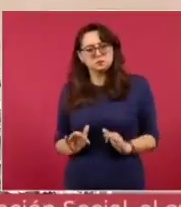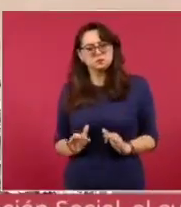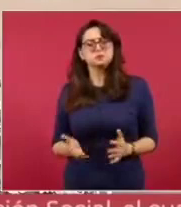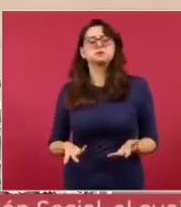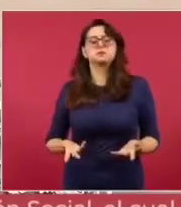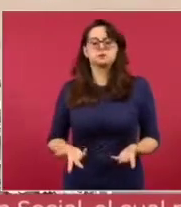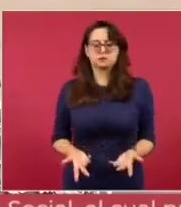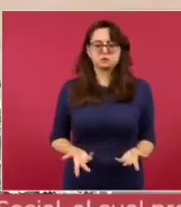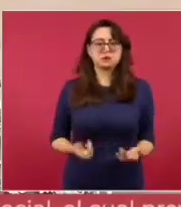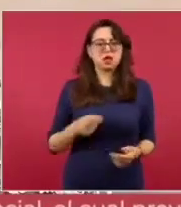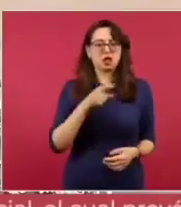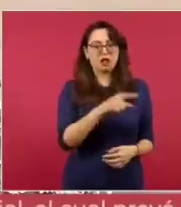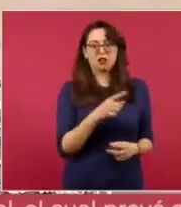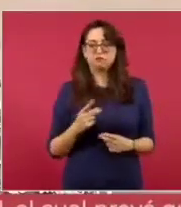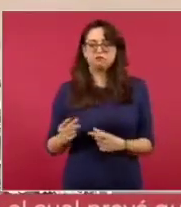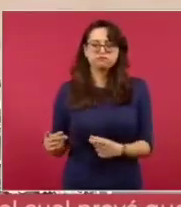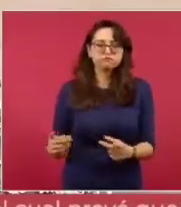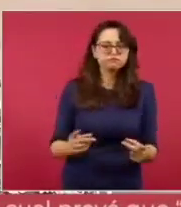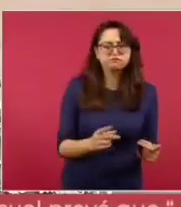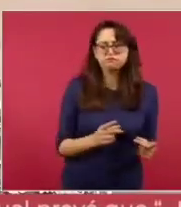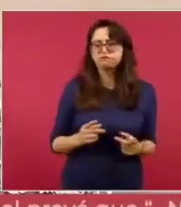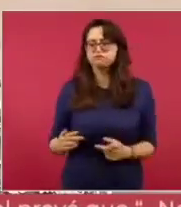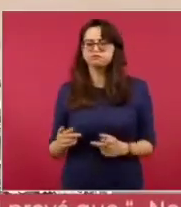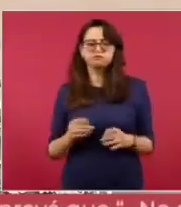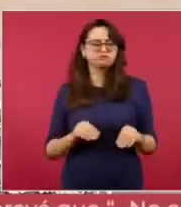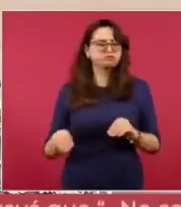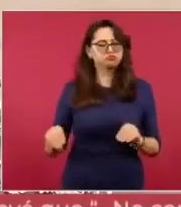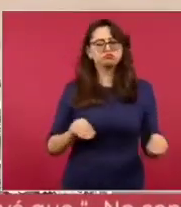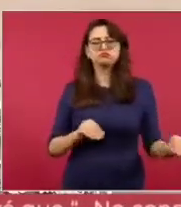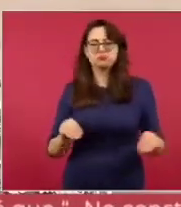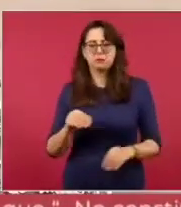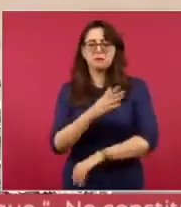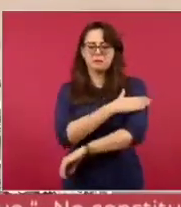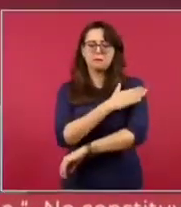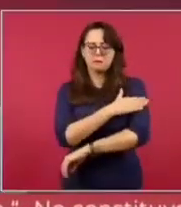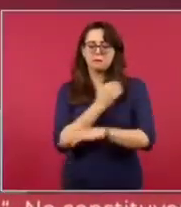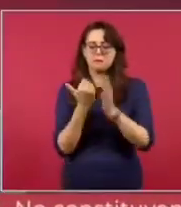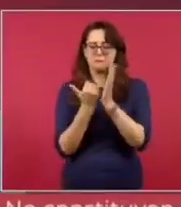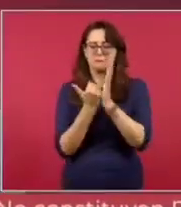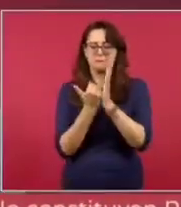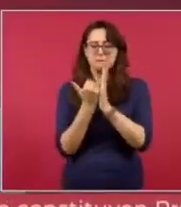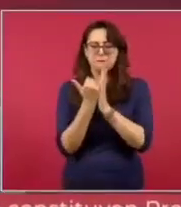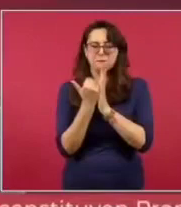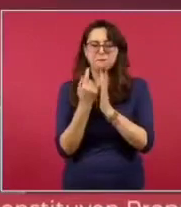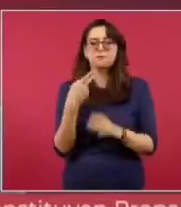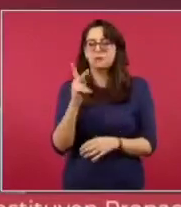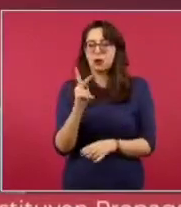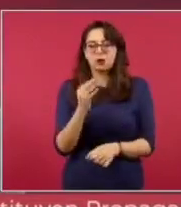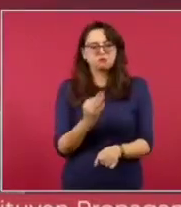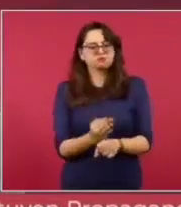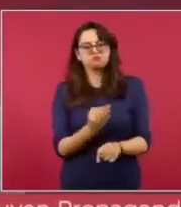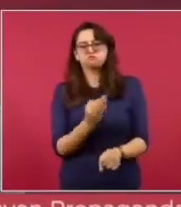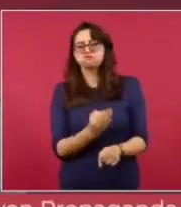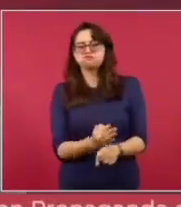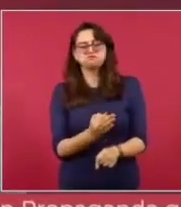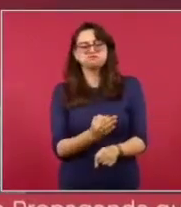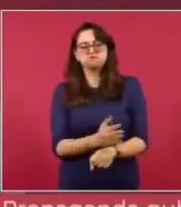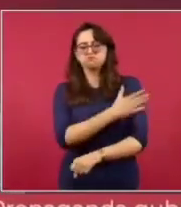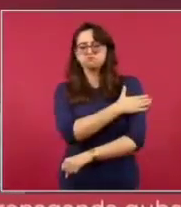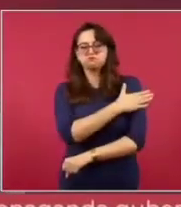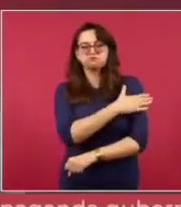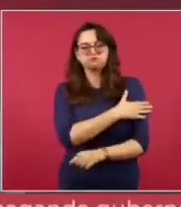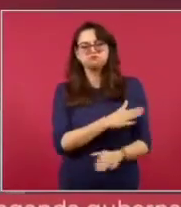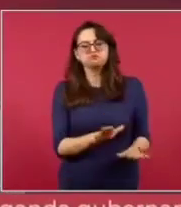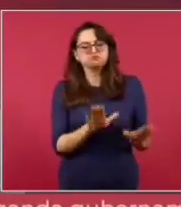una acción dinámica que eleva un tanto la presión arterial. Por lo tanto, también la tensión